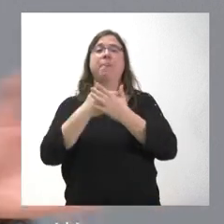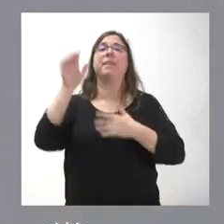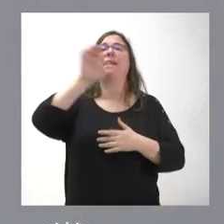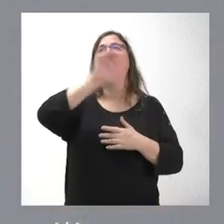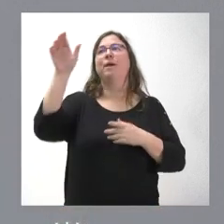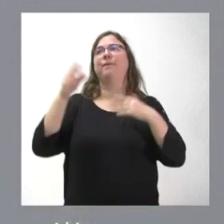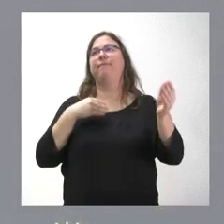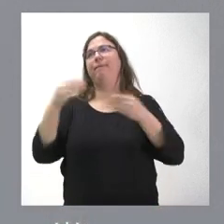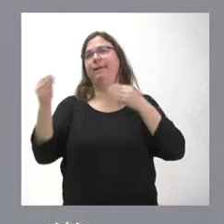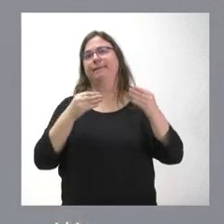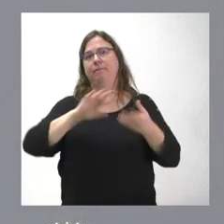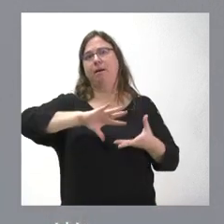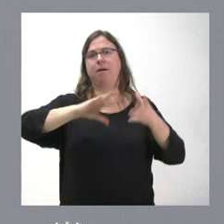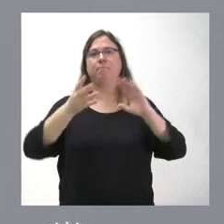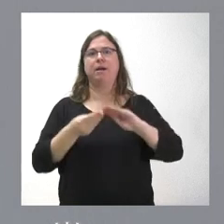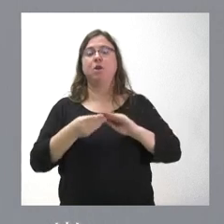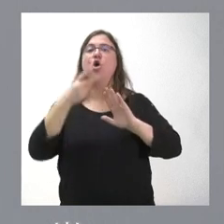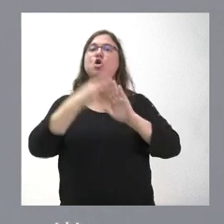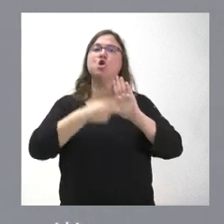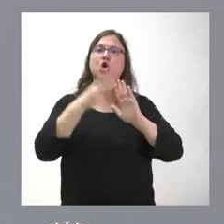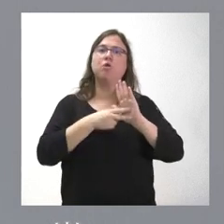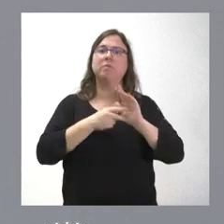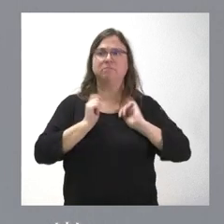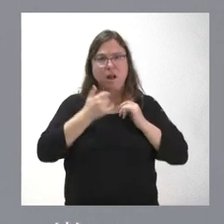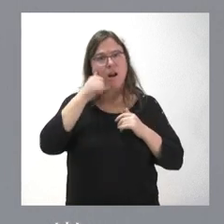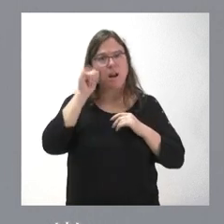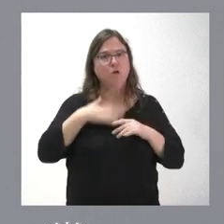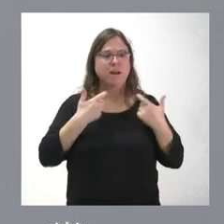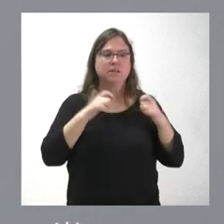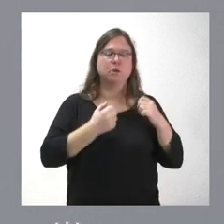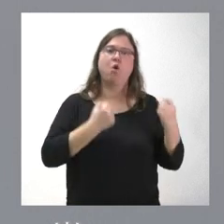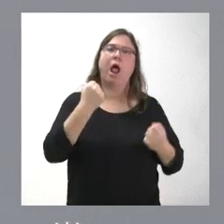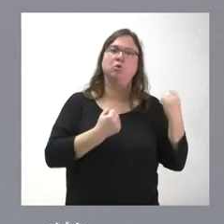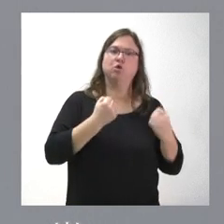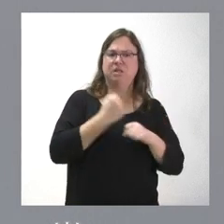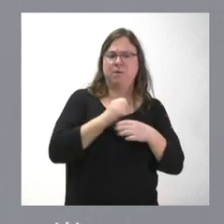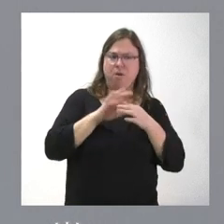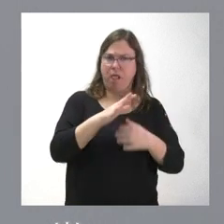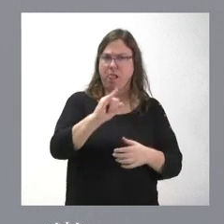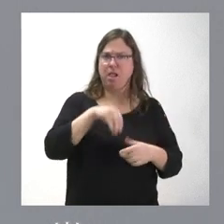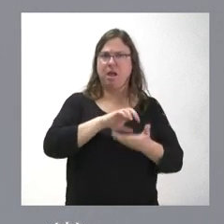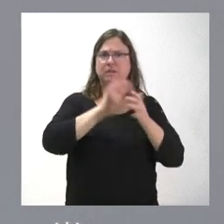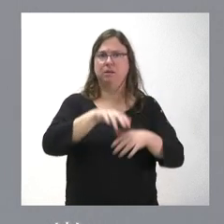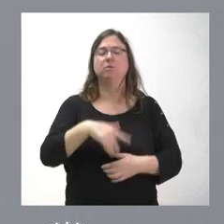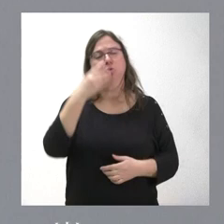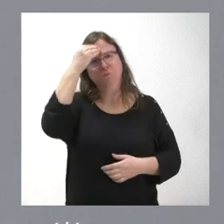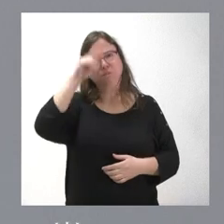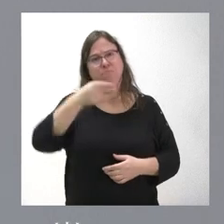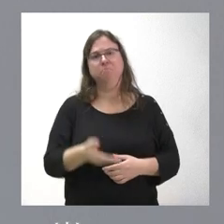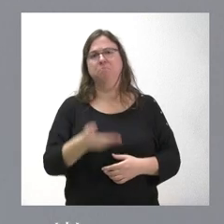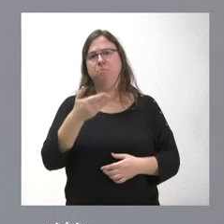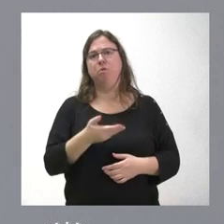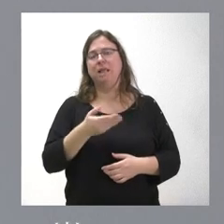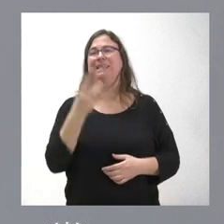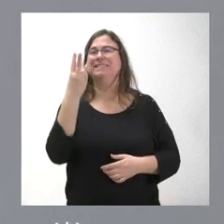flexibilización de la aplicación de esta normativa que ponía en riesgo el sector del automóvil y los empleos que tenemos en Castilla y León. Yo creo que es muy importante este